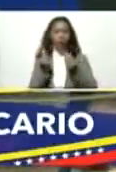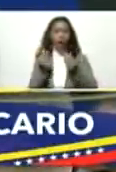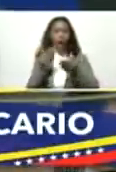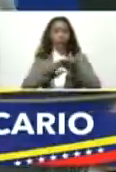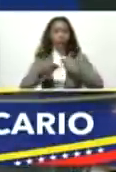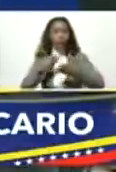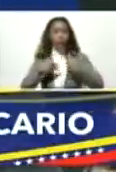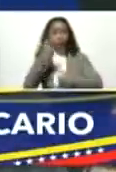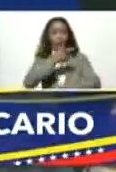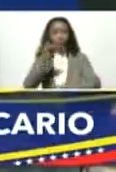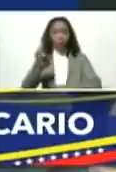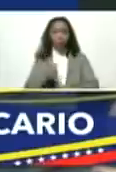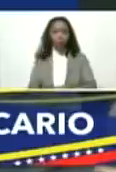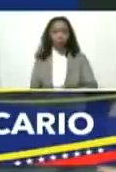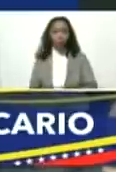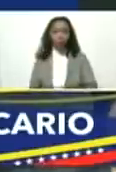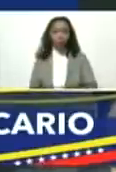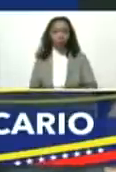la gente